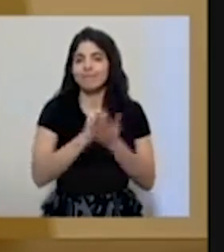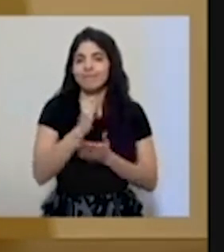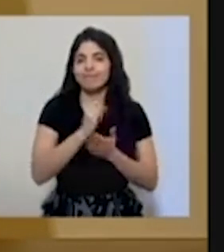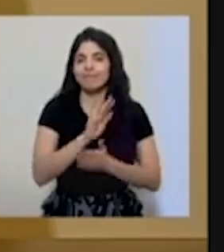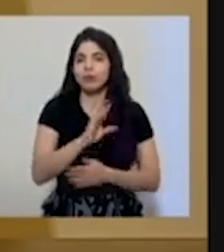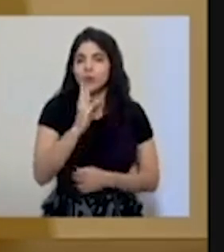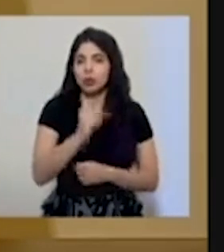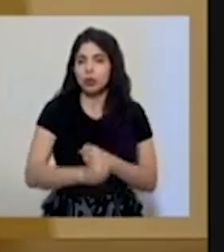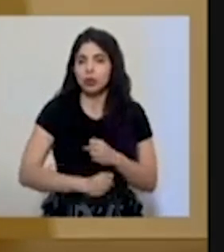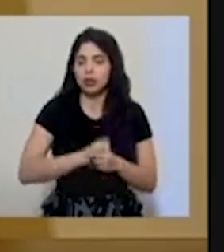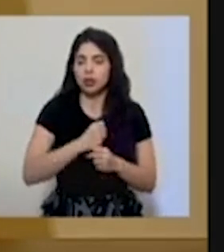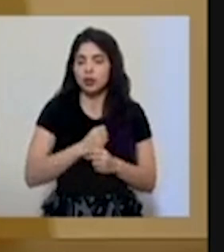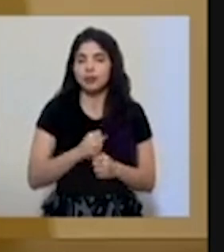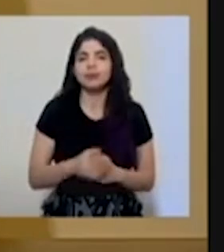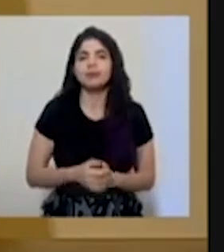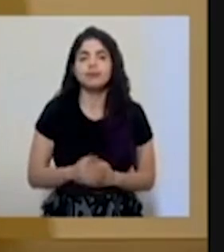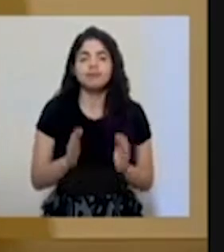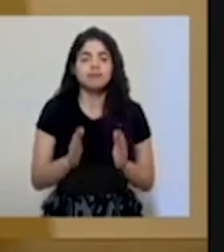investigación.